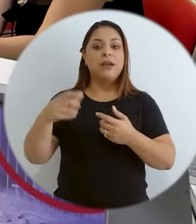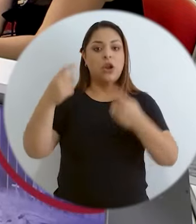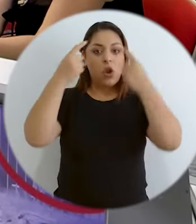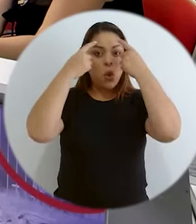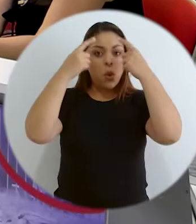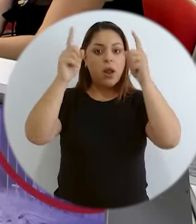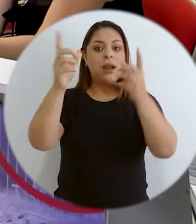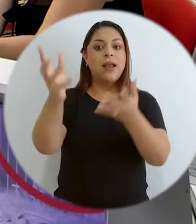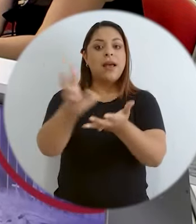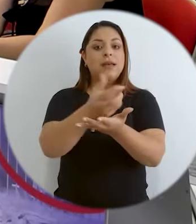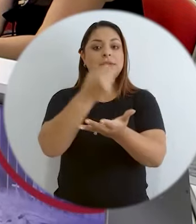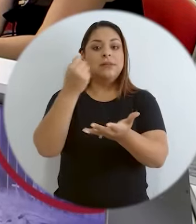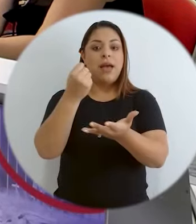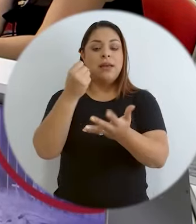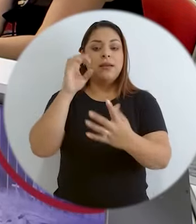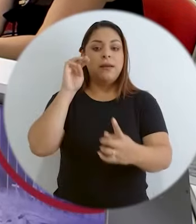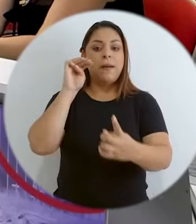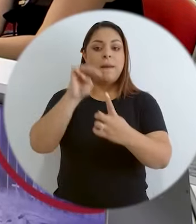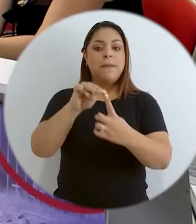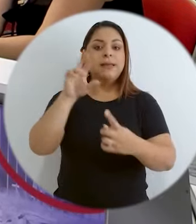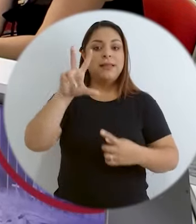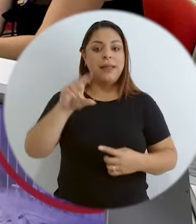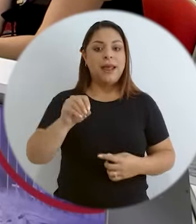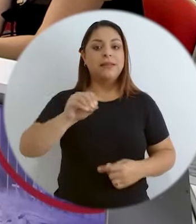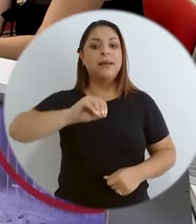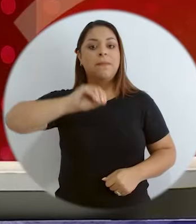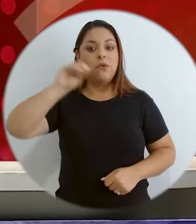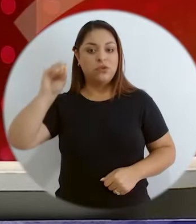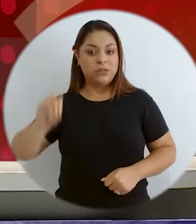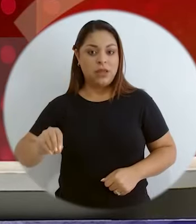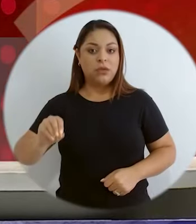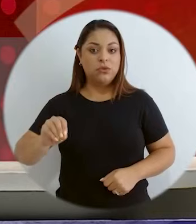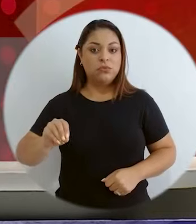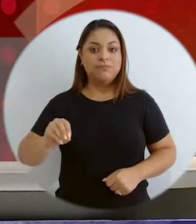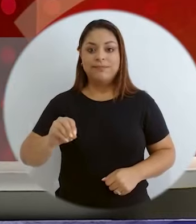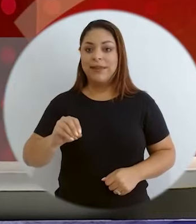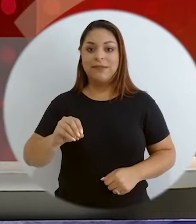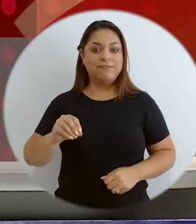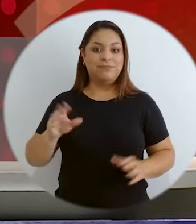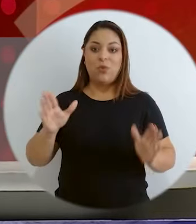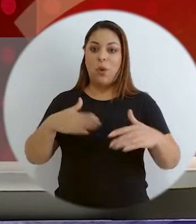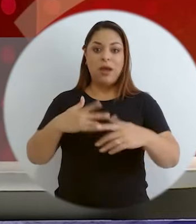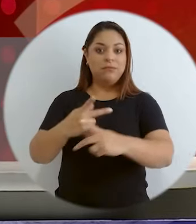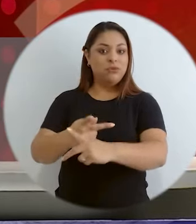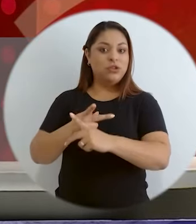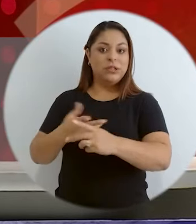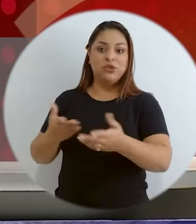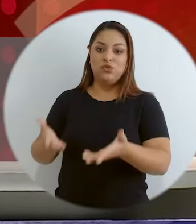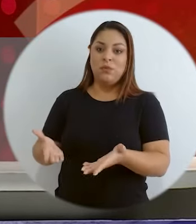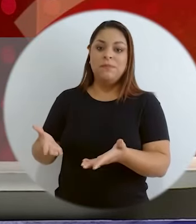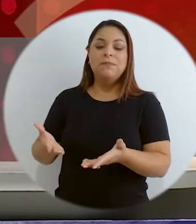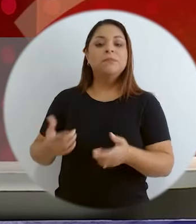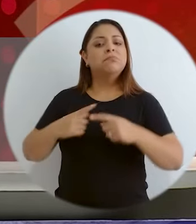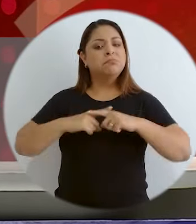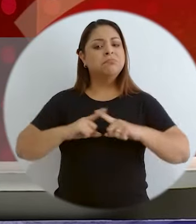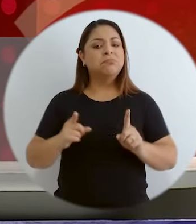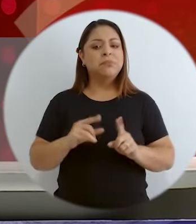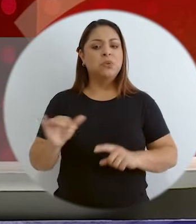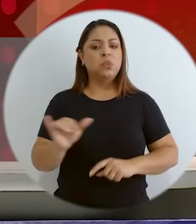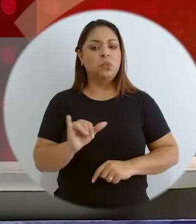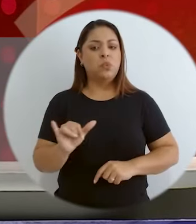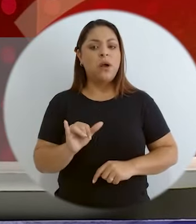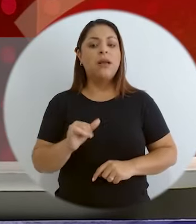en alcanzar la meta de ese 30% de mar protegido,